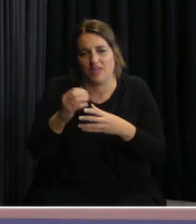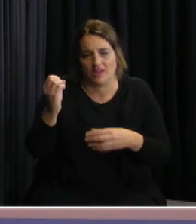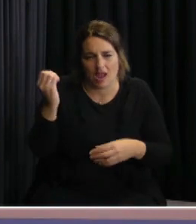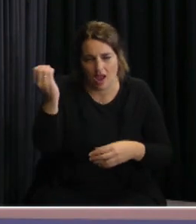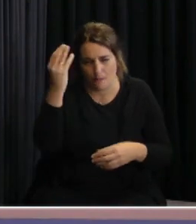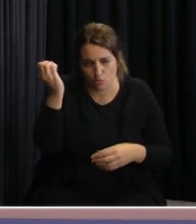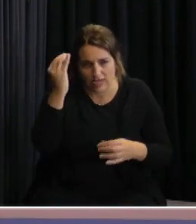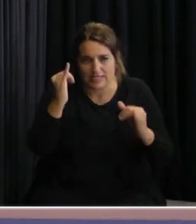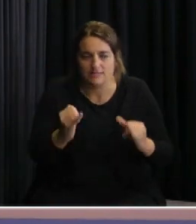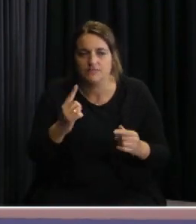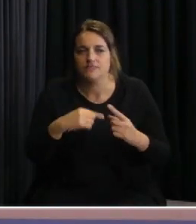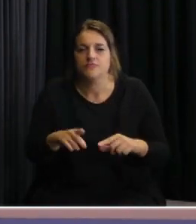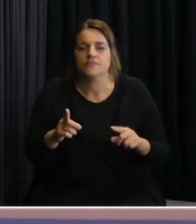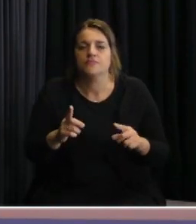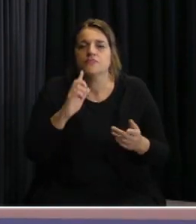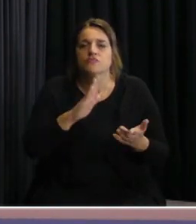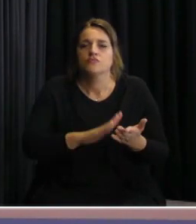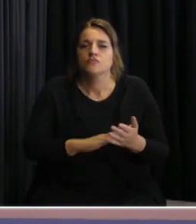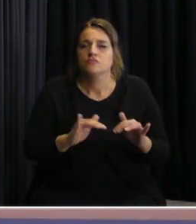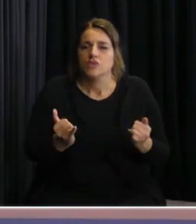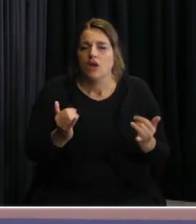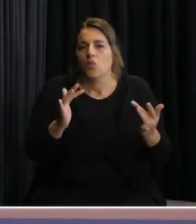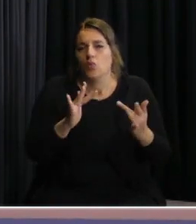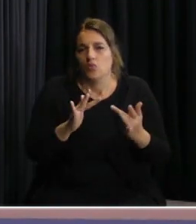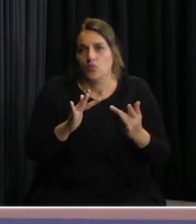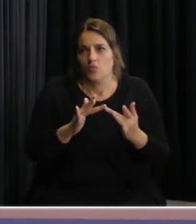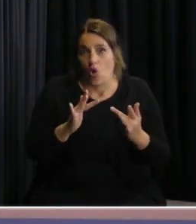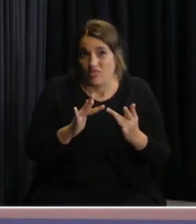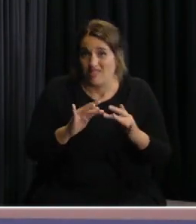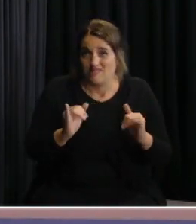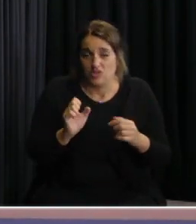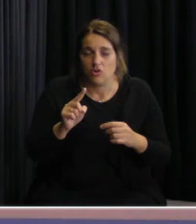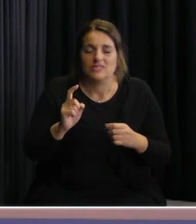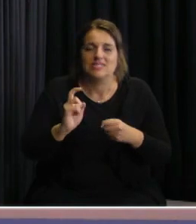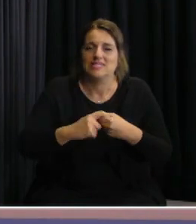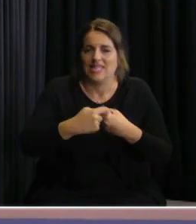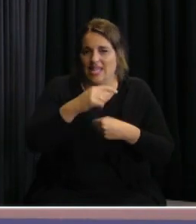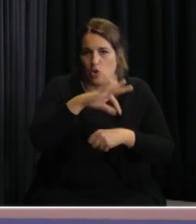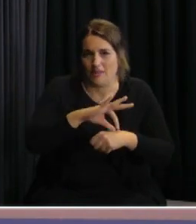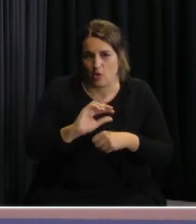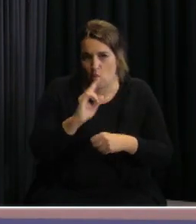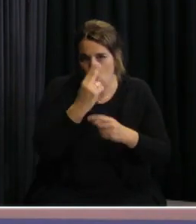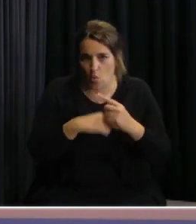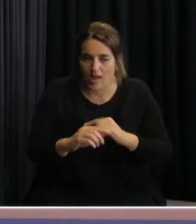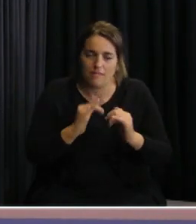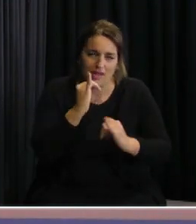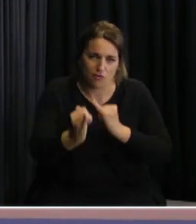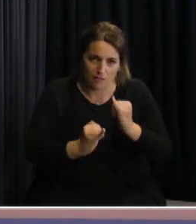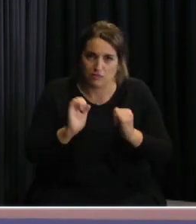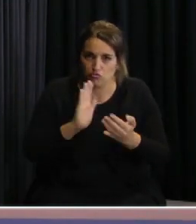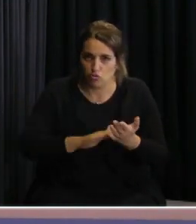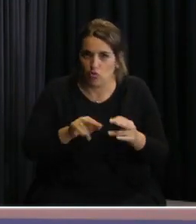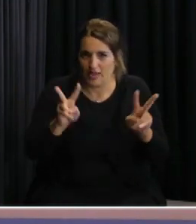también hemos tenido una comunicación con el Sindicato Médico del Uruguay para informarle de estas medidas que comparte.